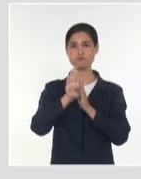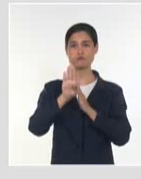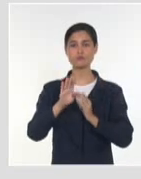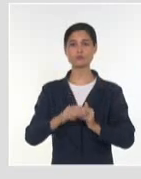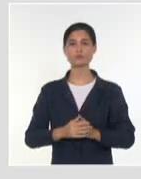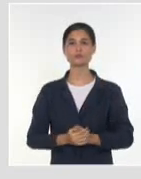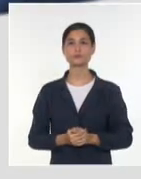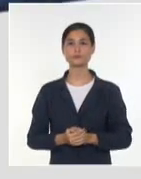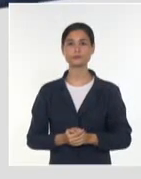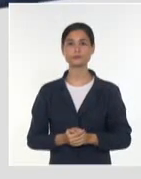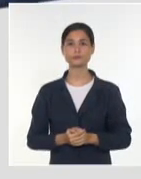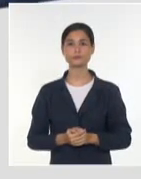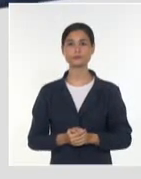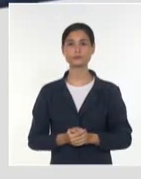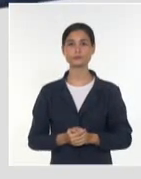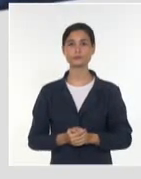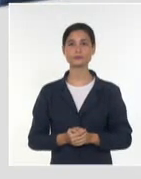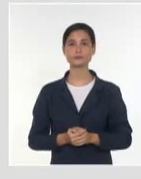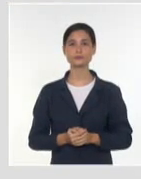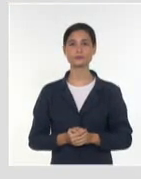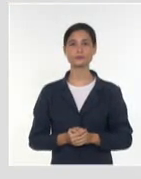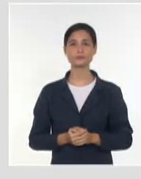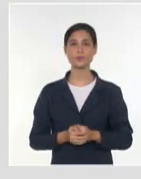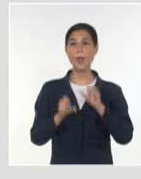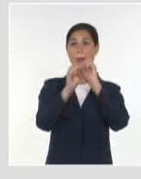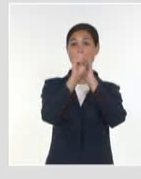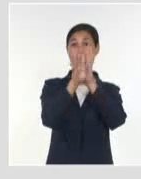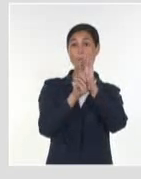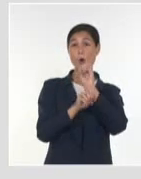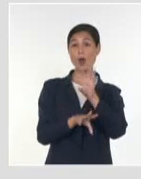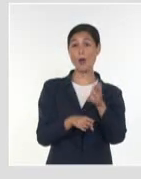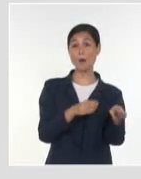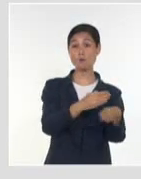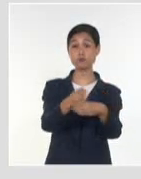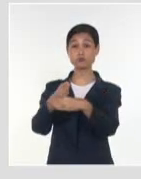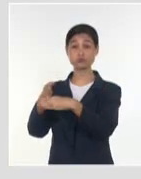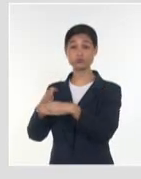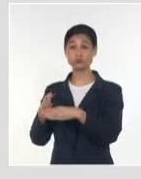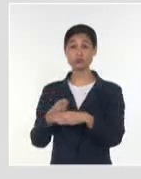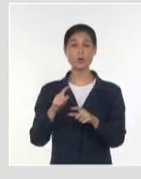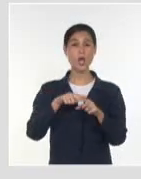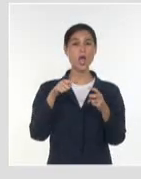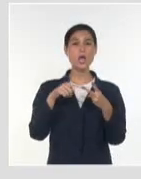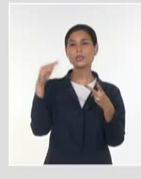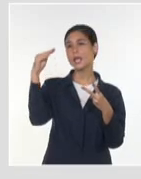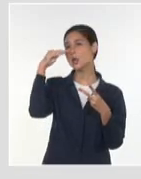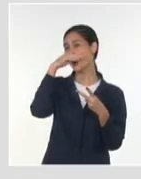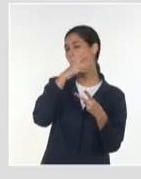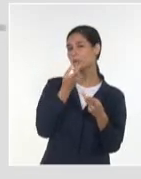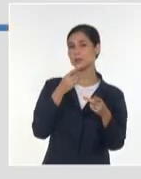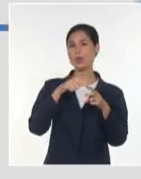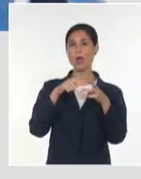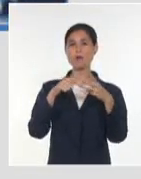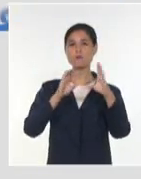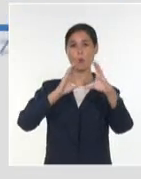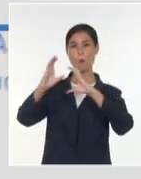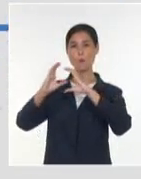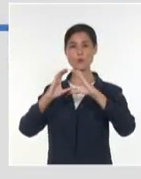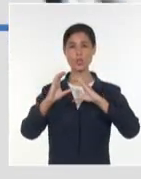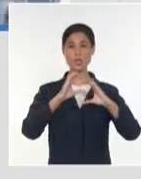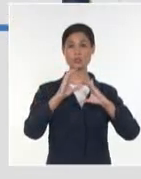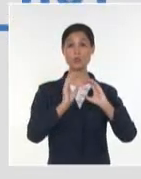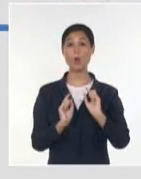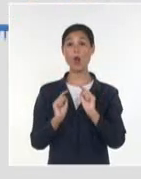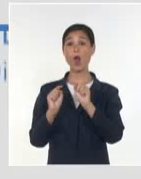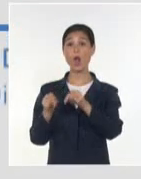Sofisticados programas informáticos, sensores, novedosas tecnologías de comunicación, potentes procesadores. El sector